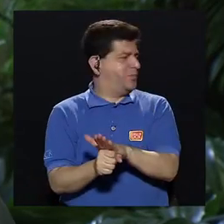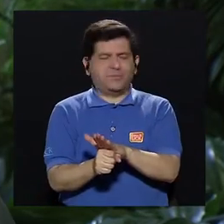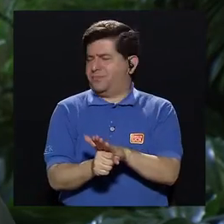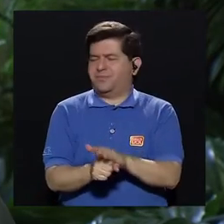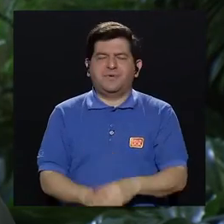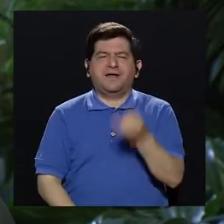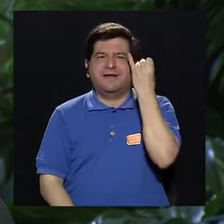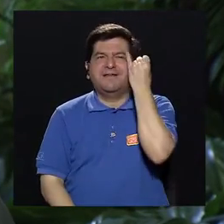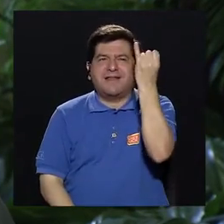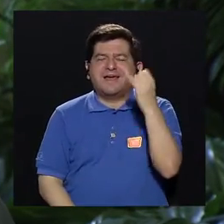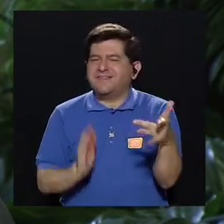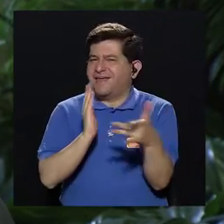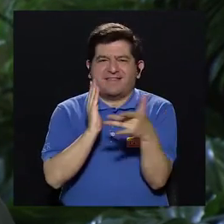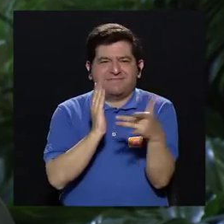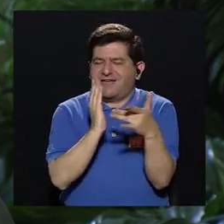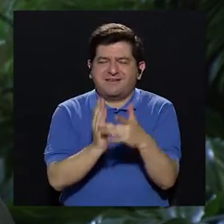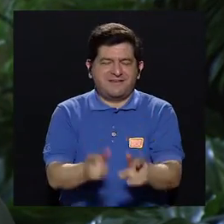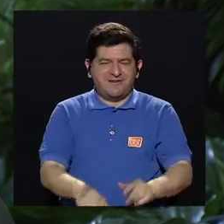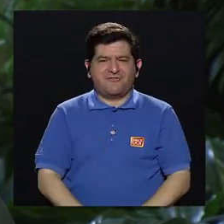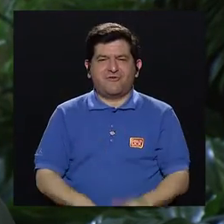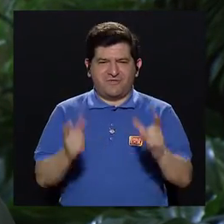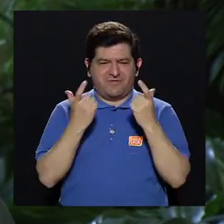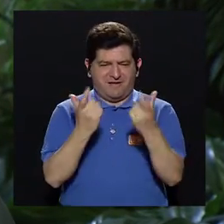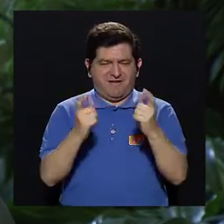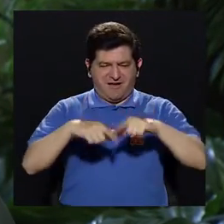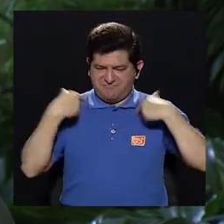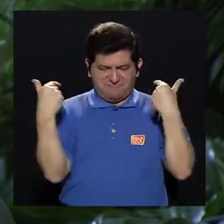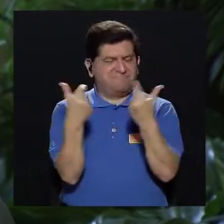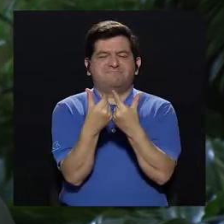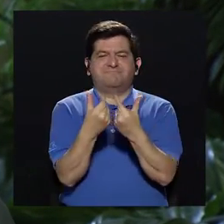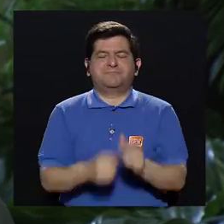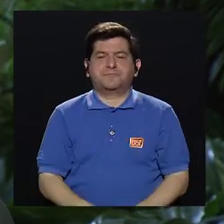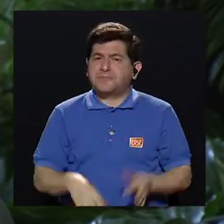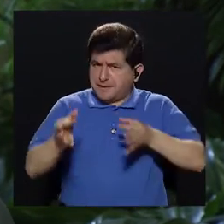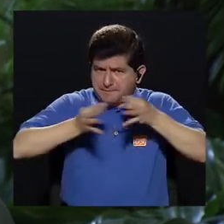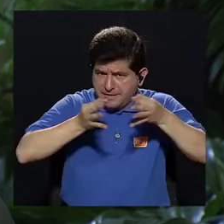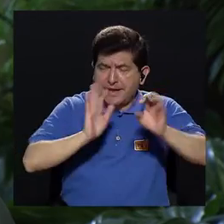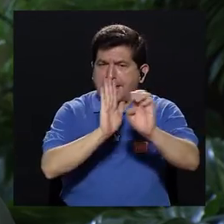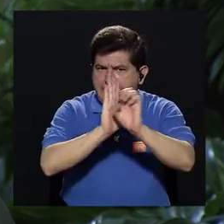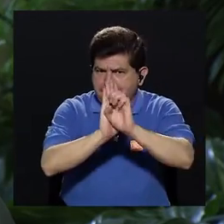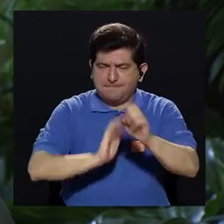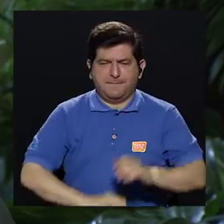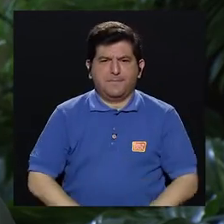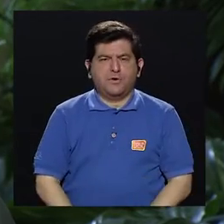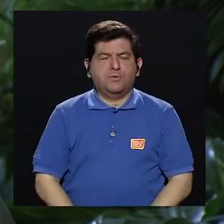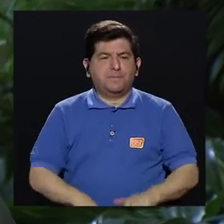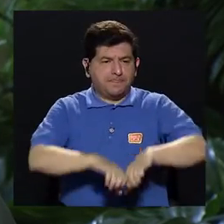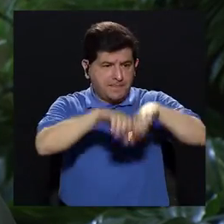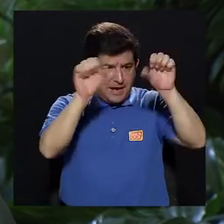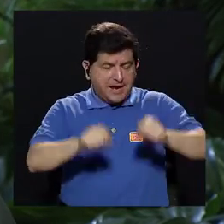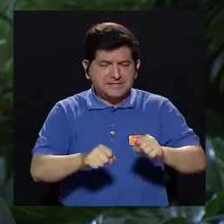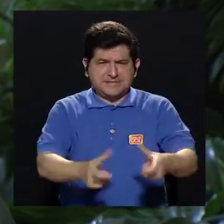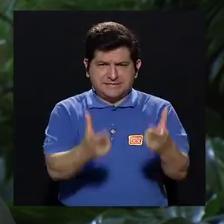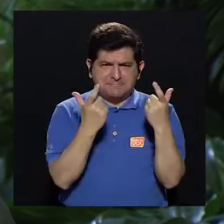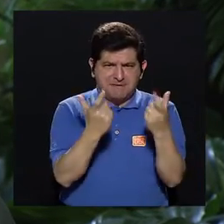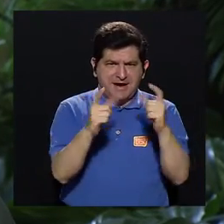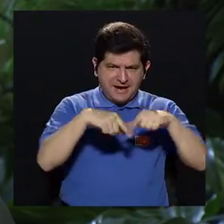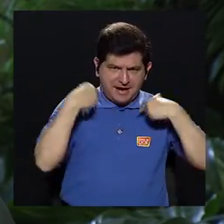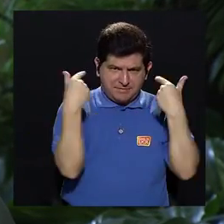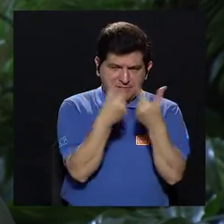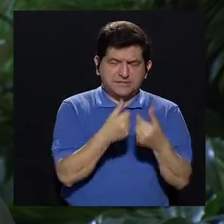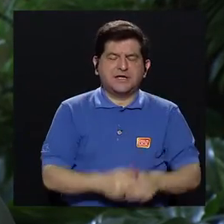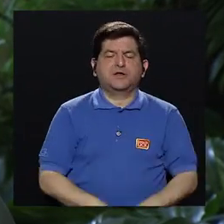con el concepto técnico de capitalización colectiva. A modo de referencia, por ejemplo, el régimen de capitalización